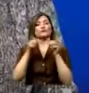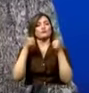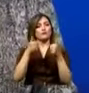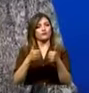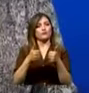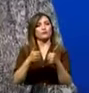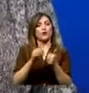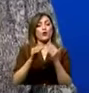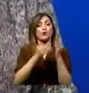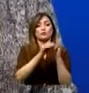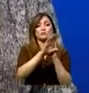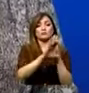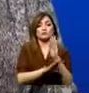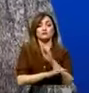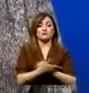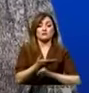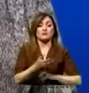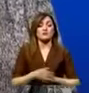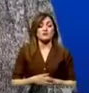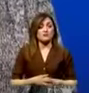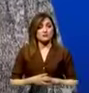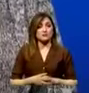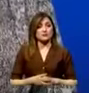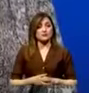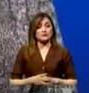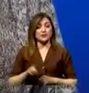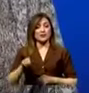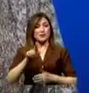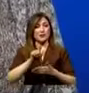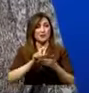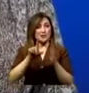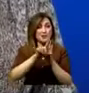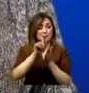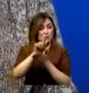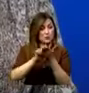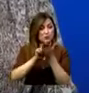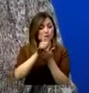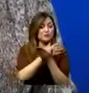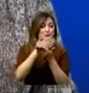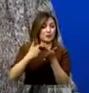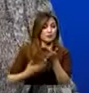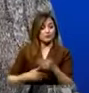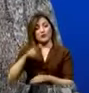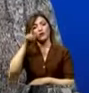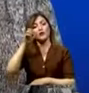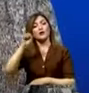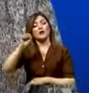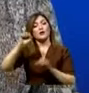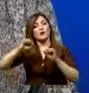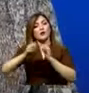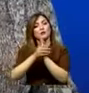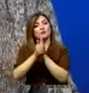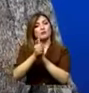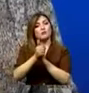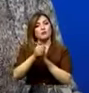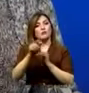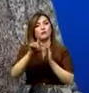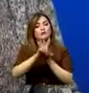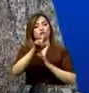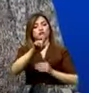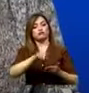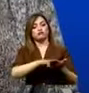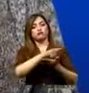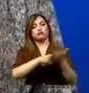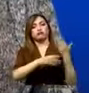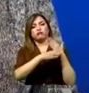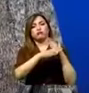inconstitucional. Y en el caso de que llegara a aprobarse, el presidente de la República tiene la capacidad de objetar esa ley. Y en el